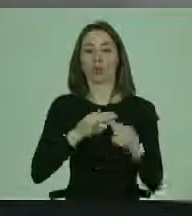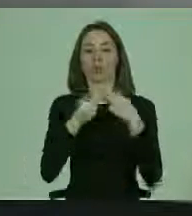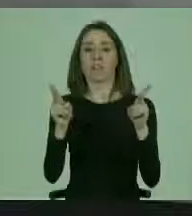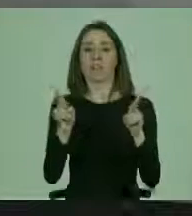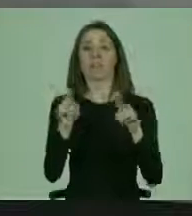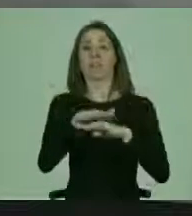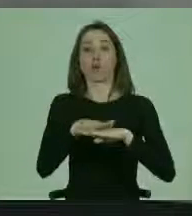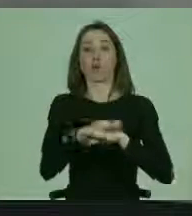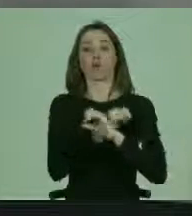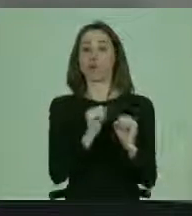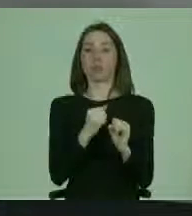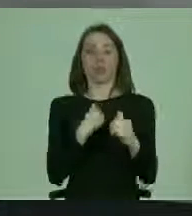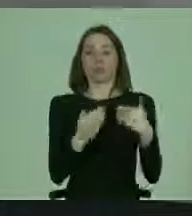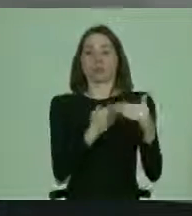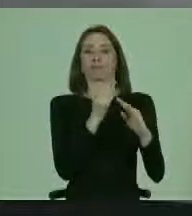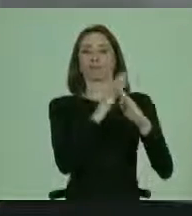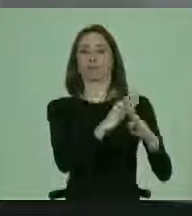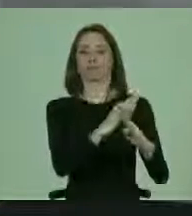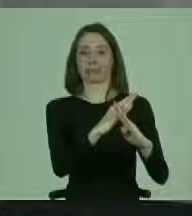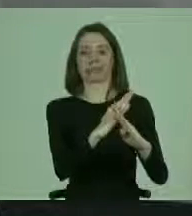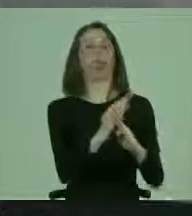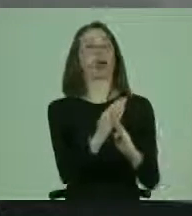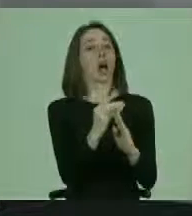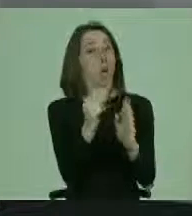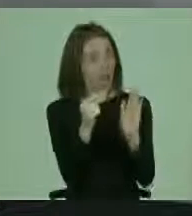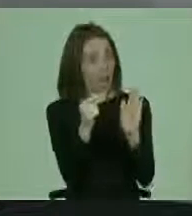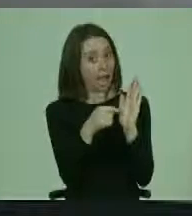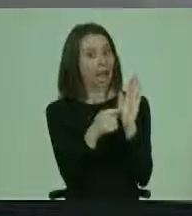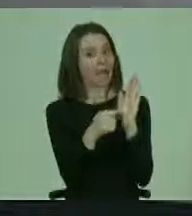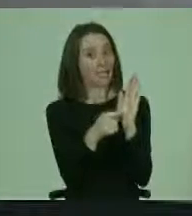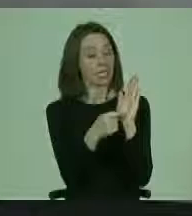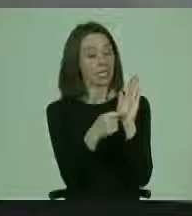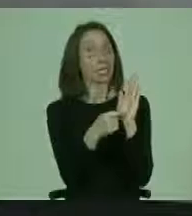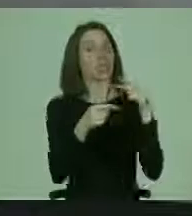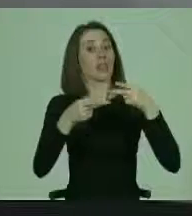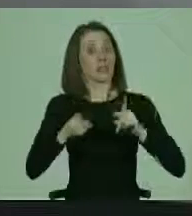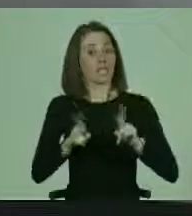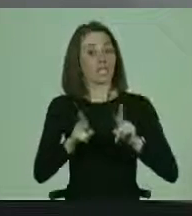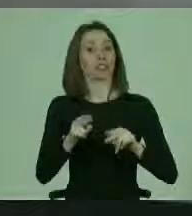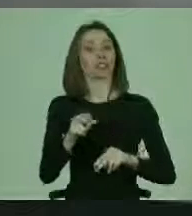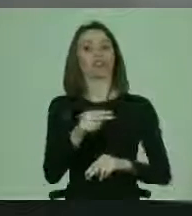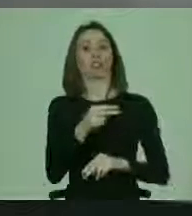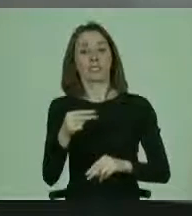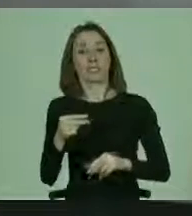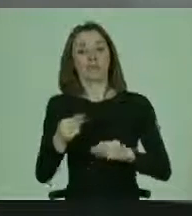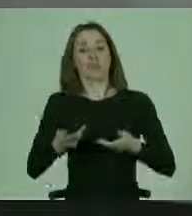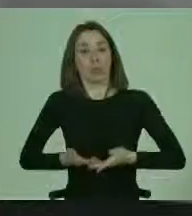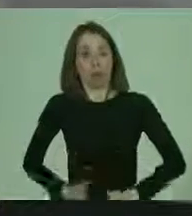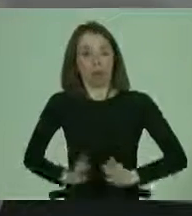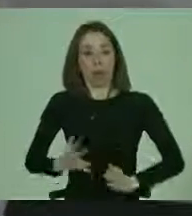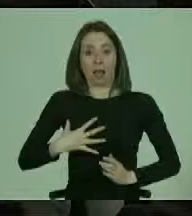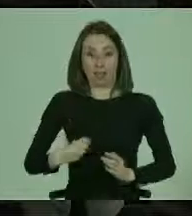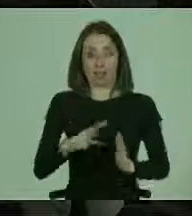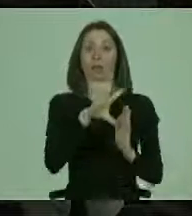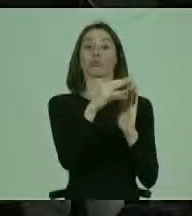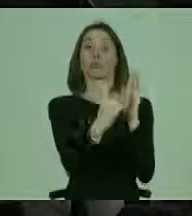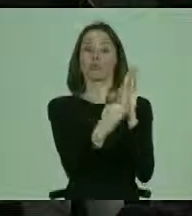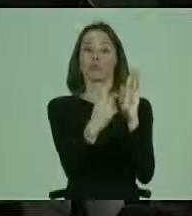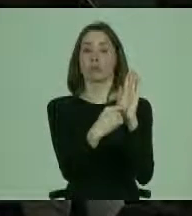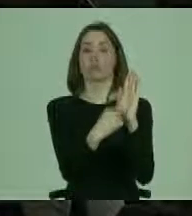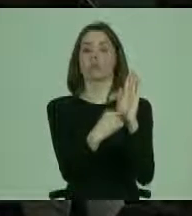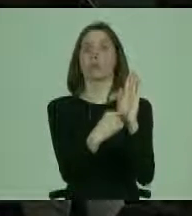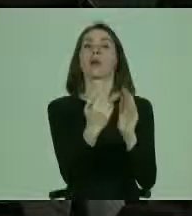fundamentales. También aquí podemos situar el ámbito de los derechos sexuales y reproductivos. Pero también